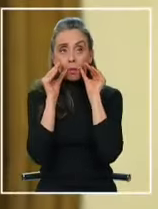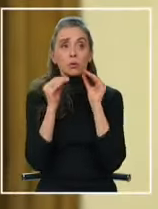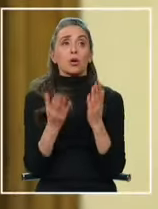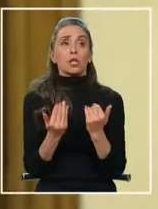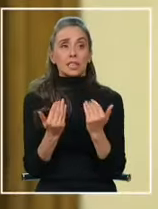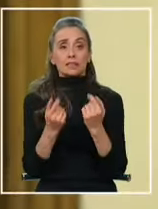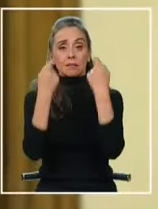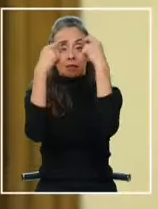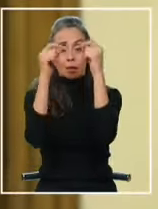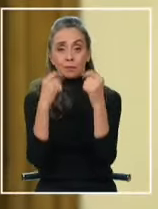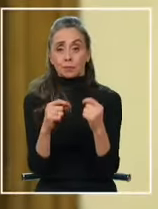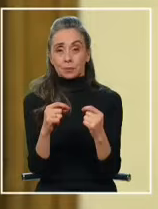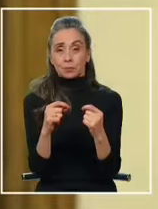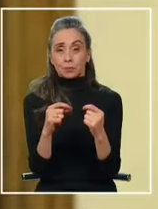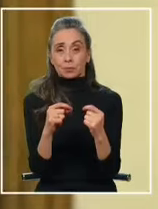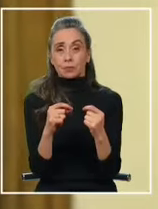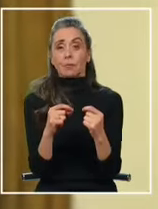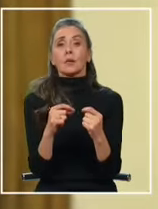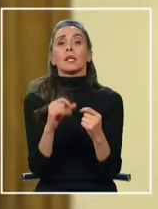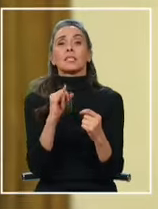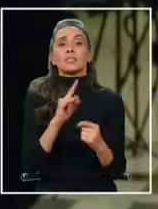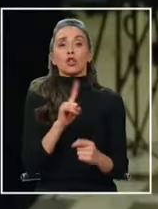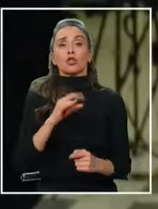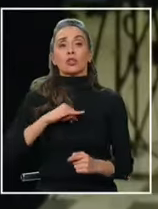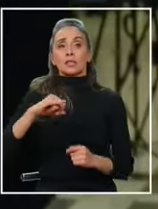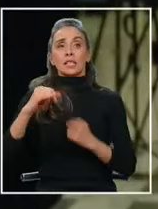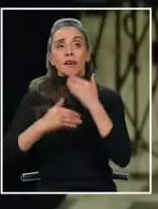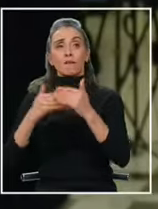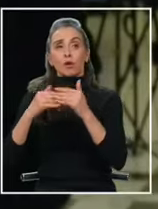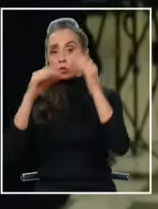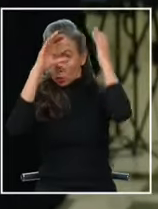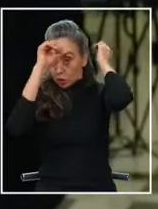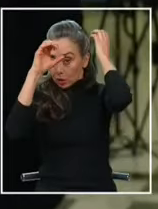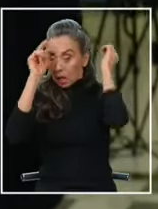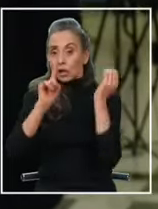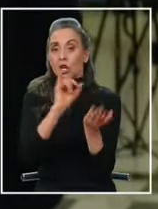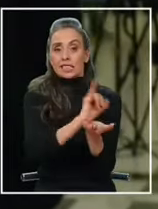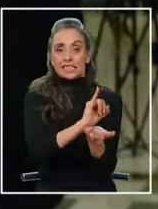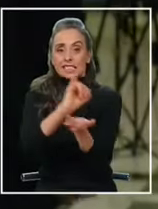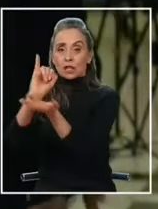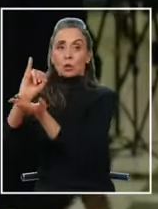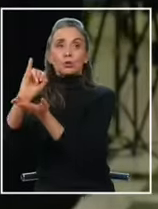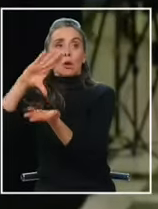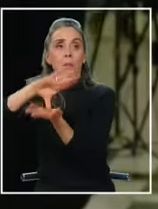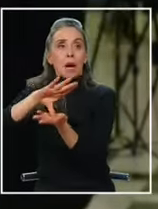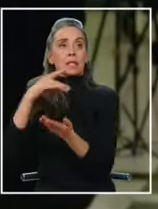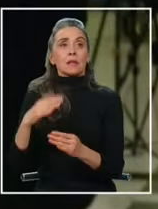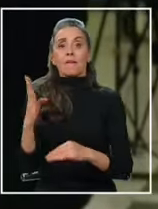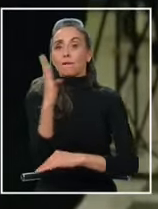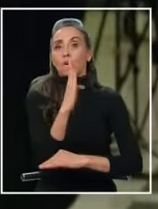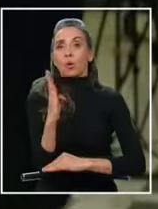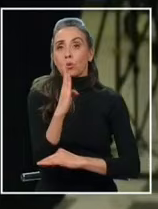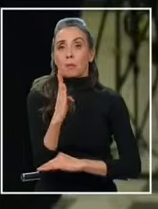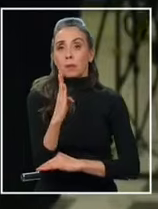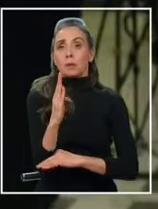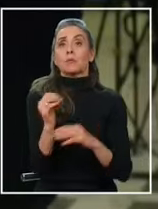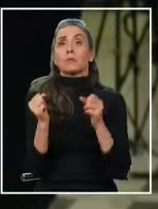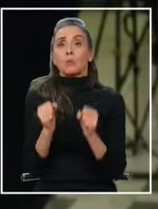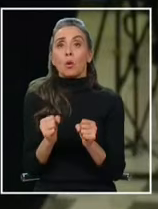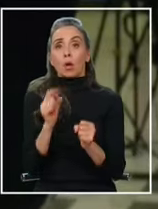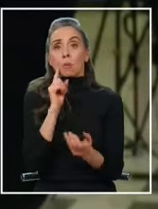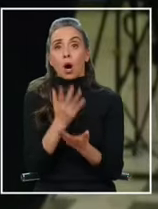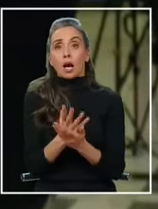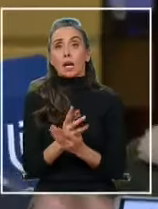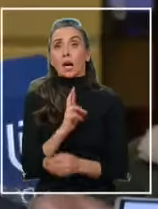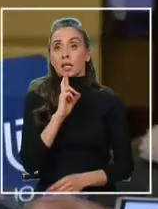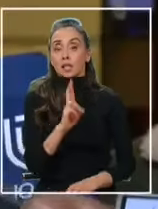requiere evaluar la continuidad de las relaciones diplomáticas Cooperación interinstitucional entre países que es fundamental para que podamos